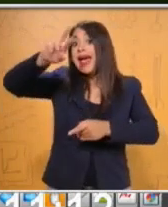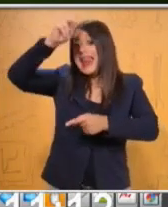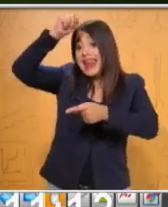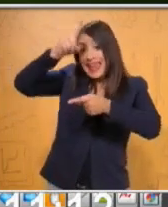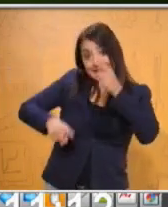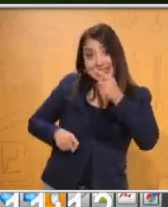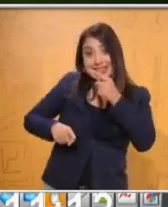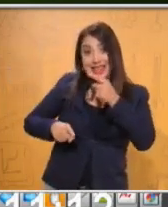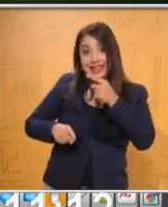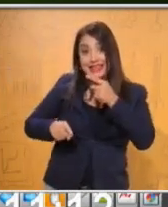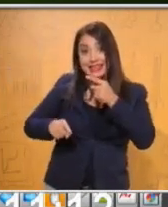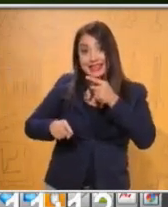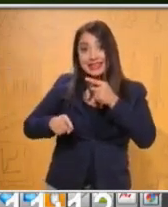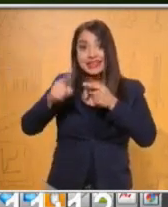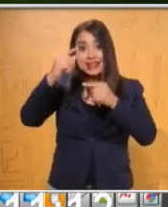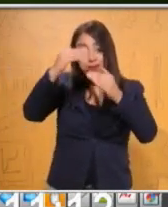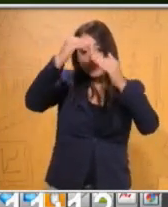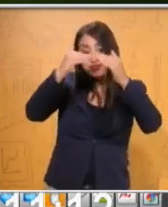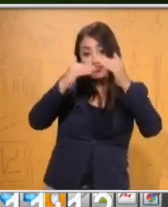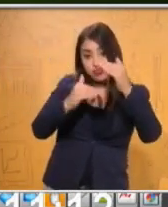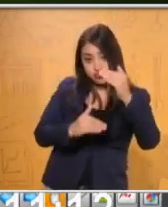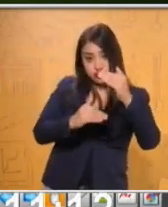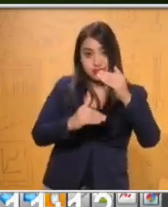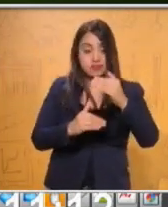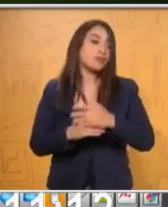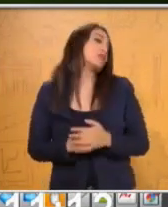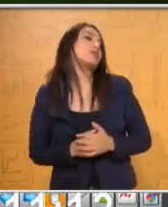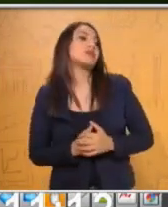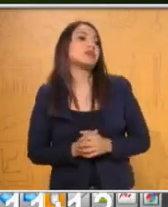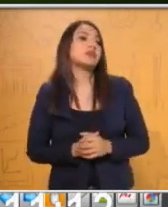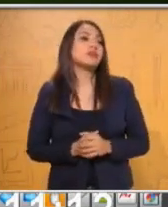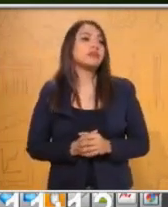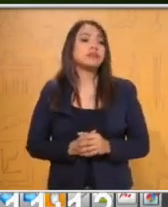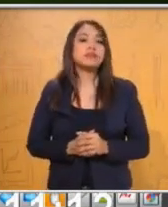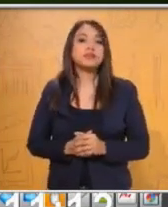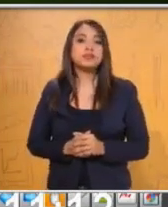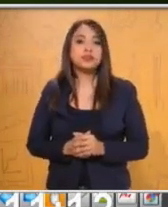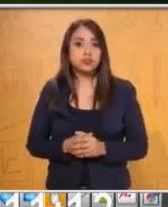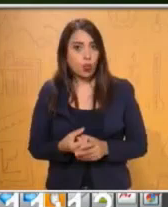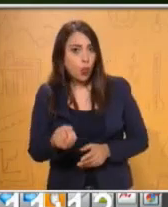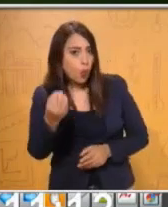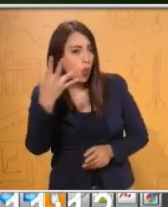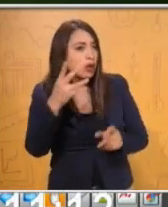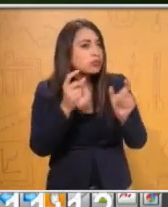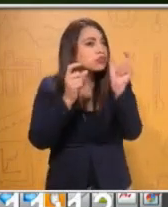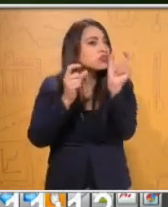¿Cuántos cuadros le están quitando a esa figura? ¿Ya notaste la disminución?